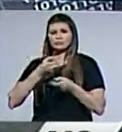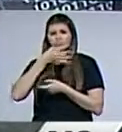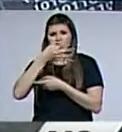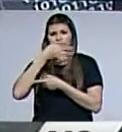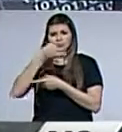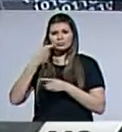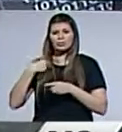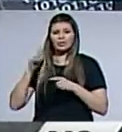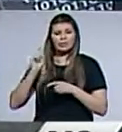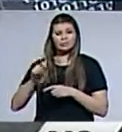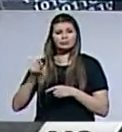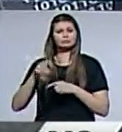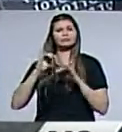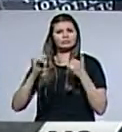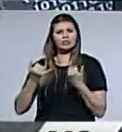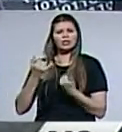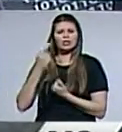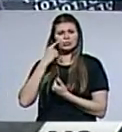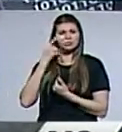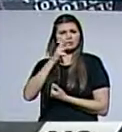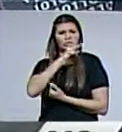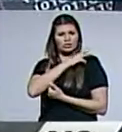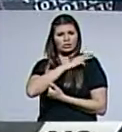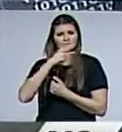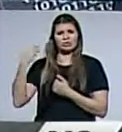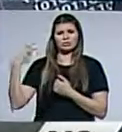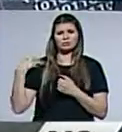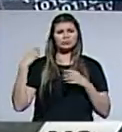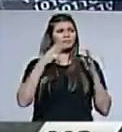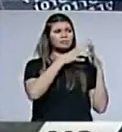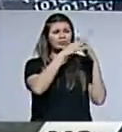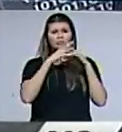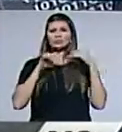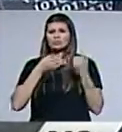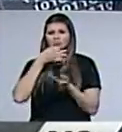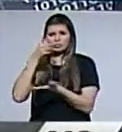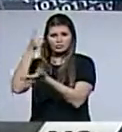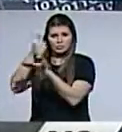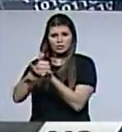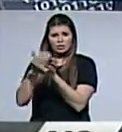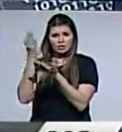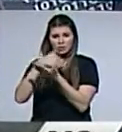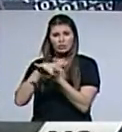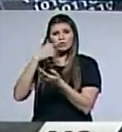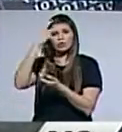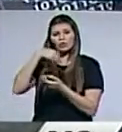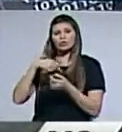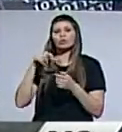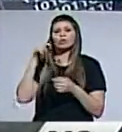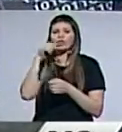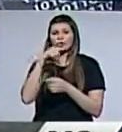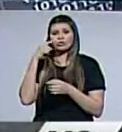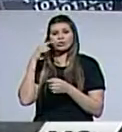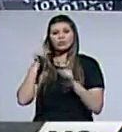alcaldía de la ciudad declaró al Washington Post que la no participación de McClurkin se decidió porque el